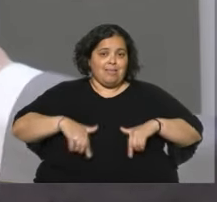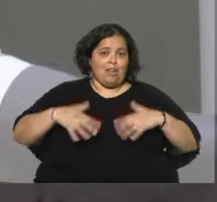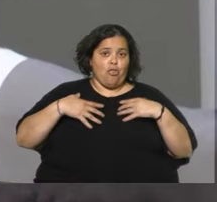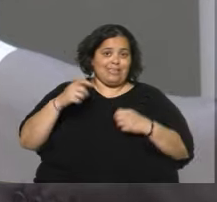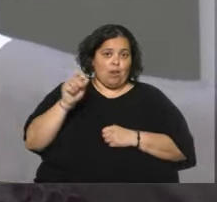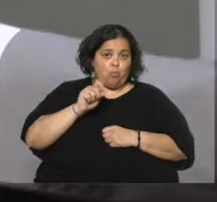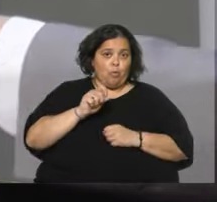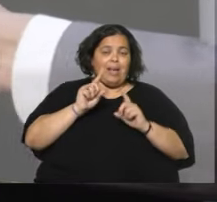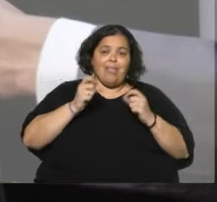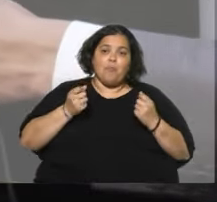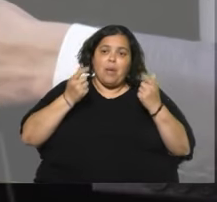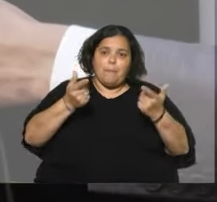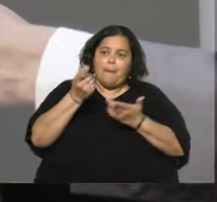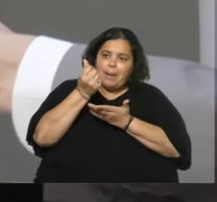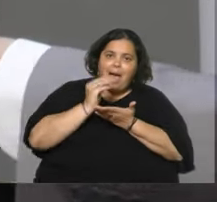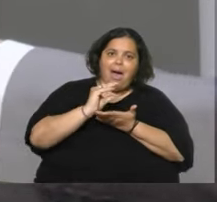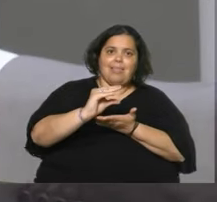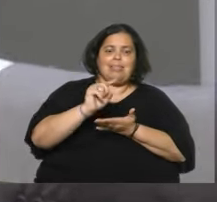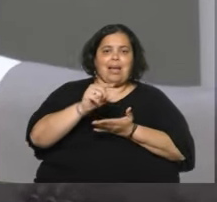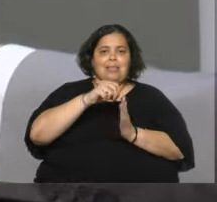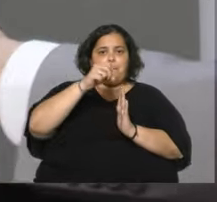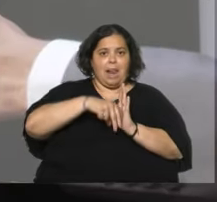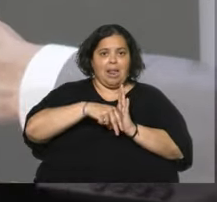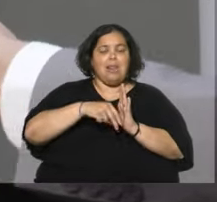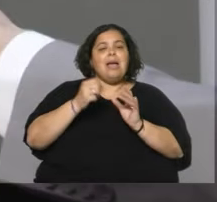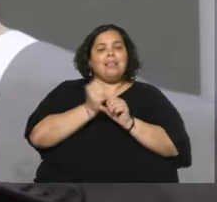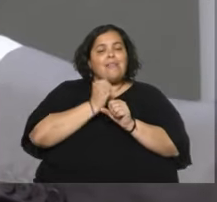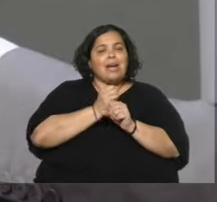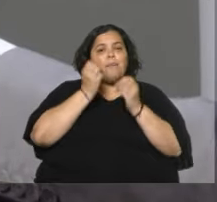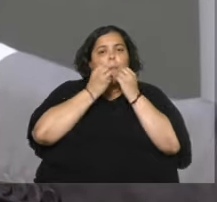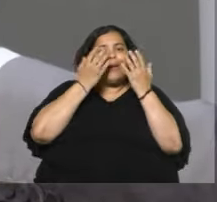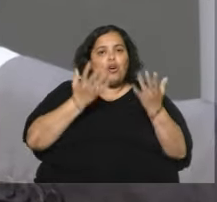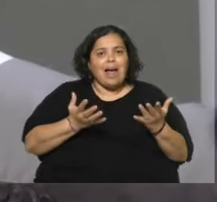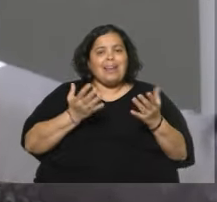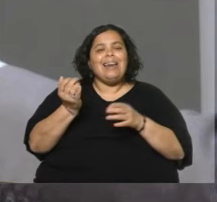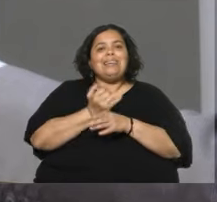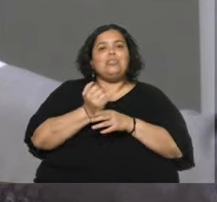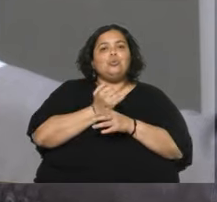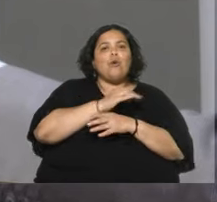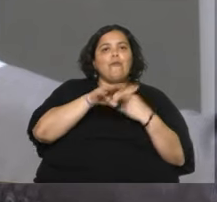Démosle más tozudez, más presupuesto, y trabajemos en mejorar la institución familiar.